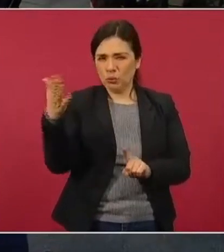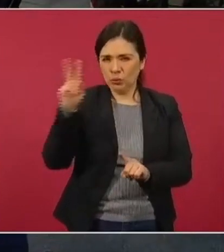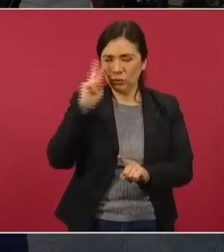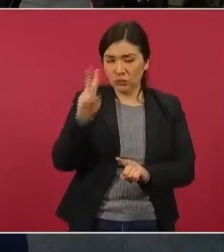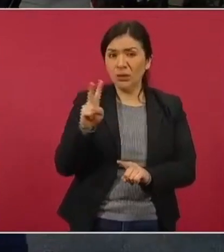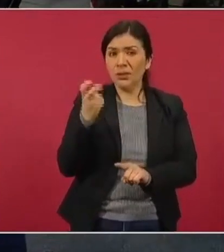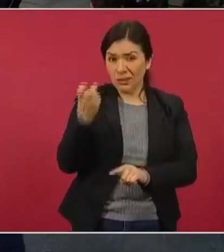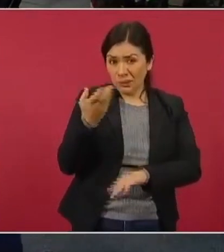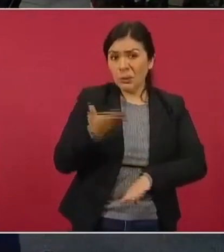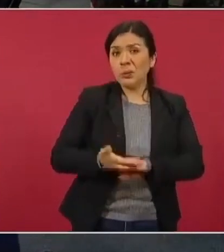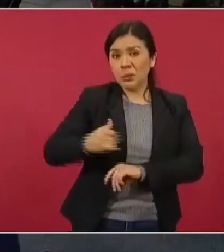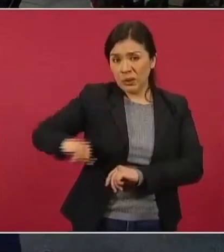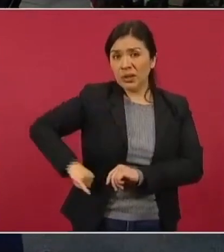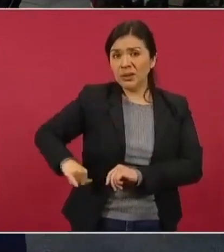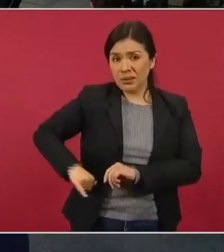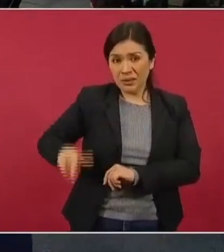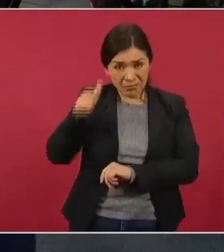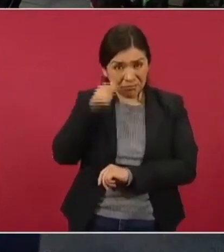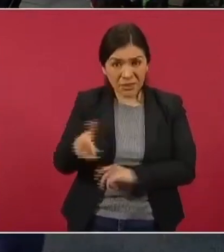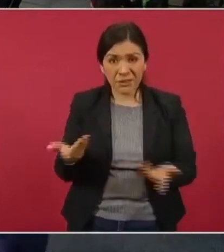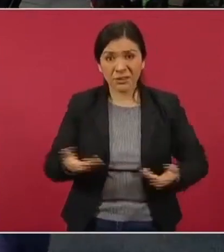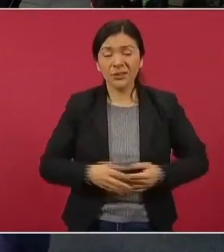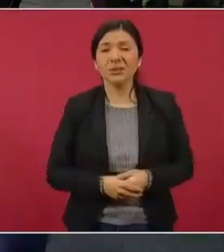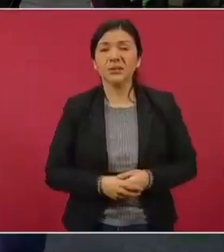interesante. Este,